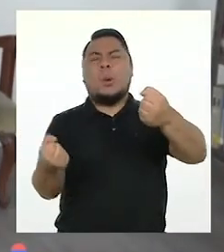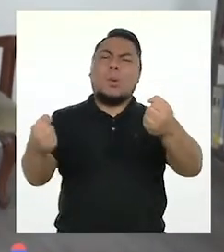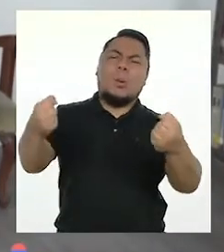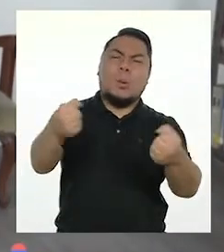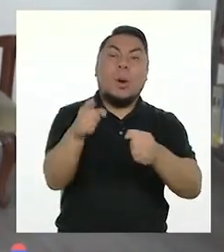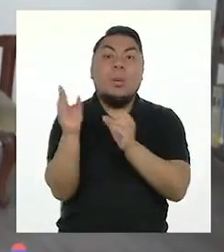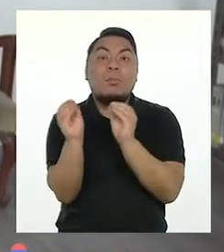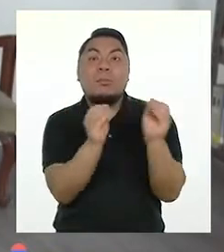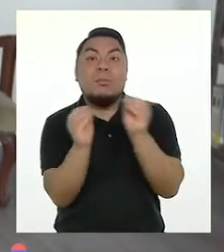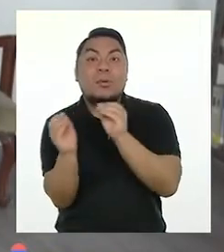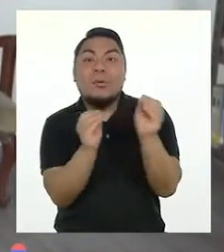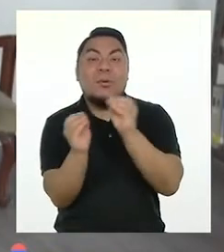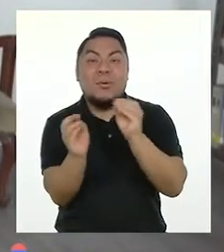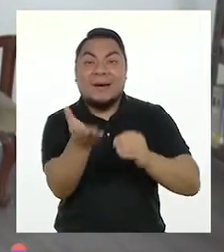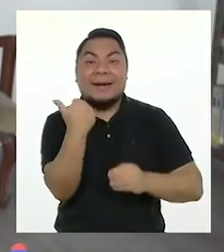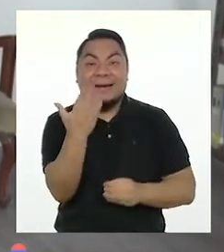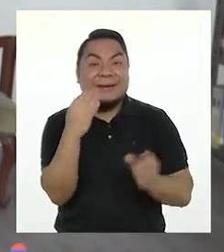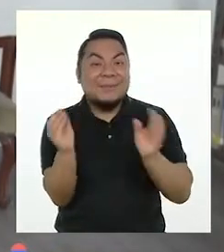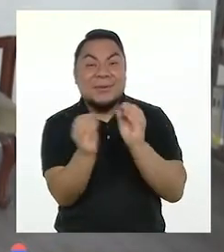¡A moverse!